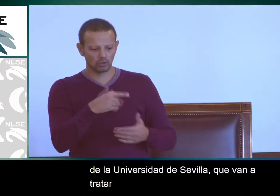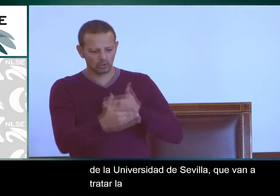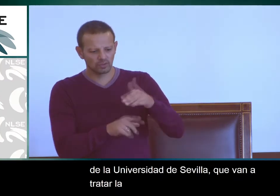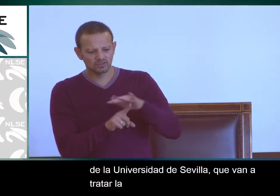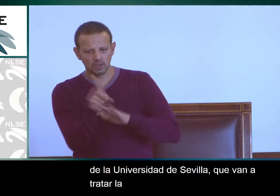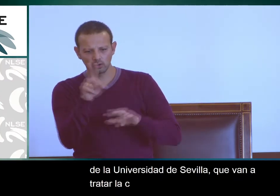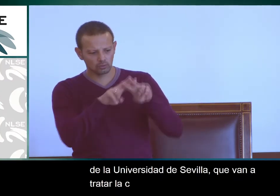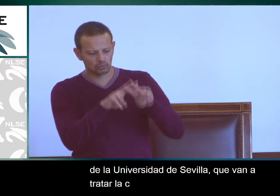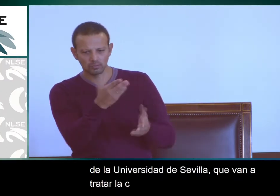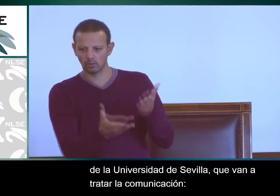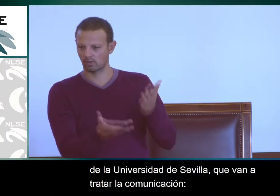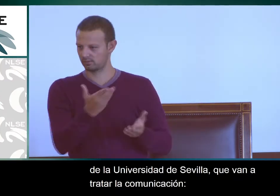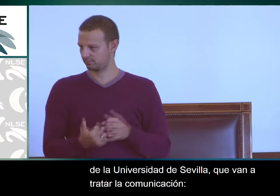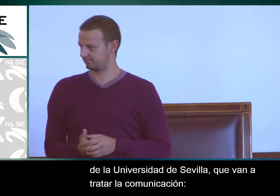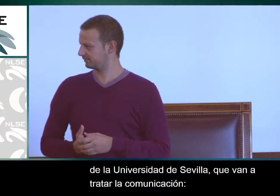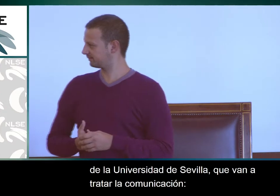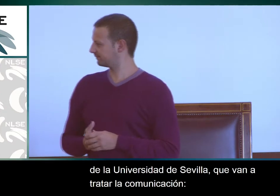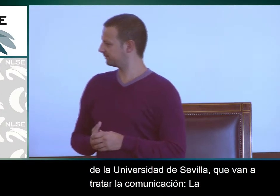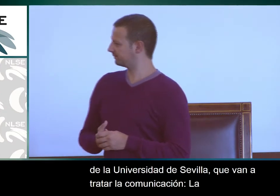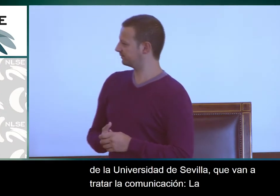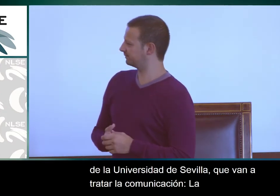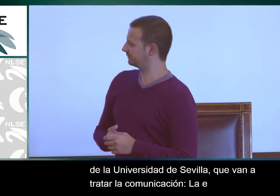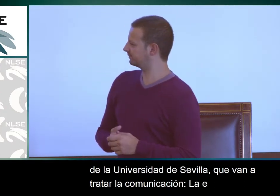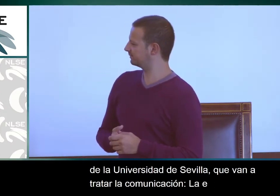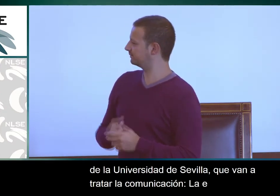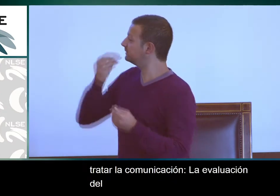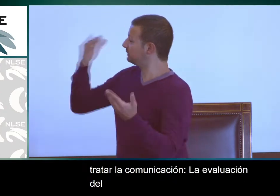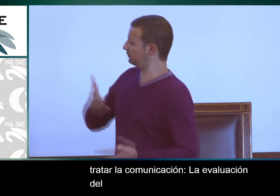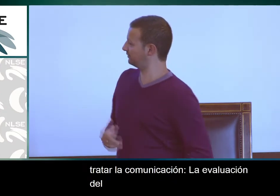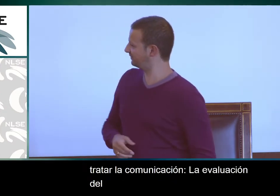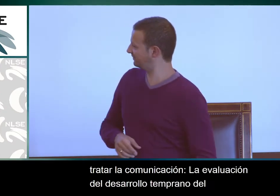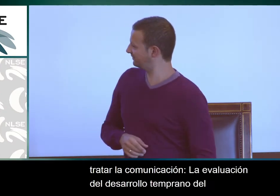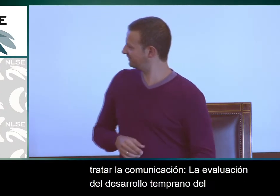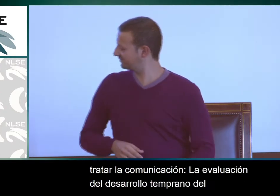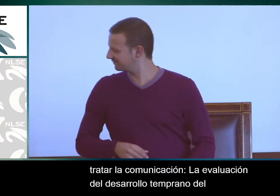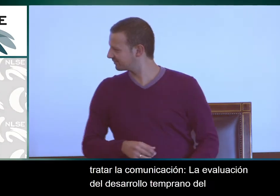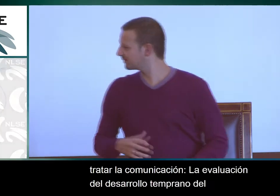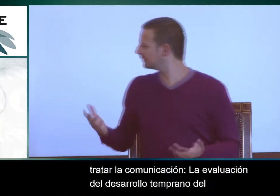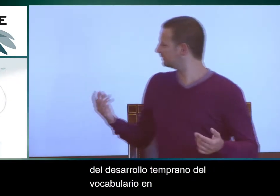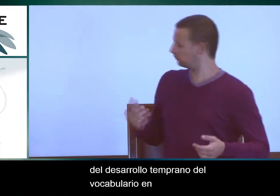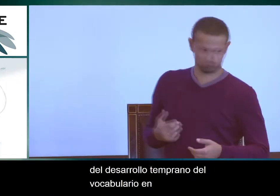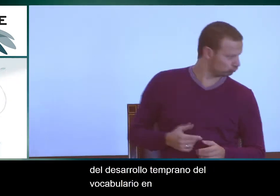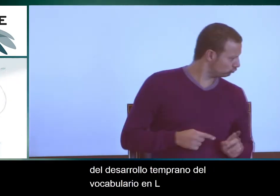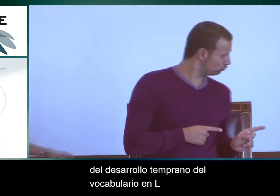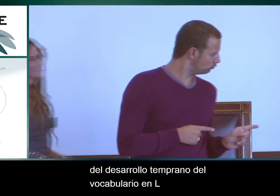la evaluación del desarrollo temprano del vocabulario en lengua de signos española. Bienvenidas.